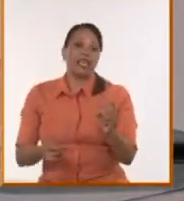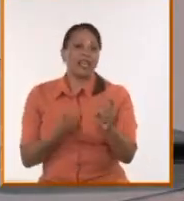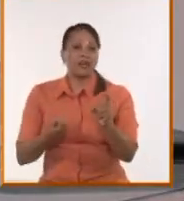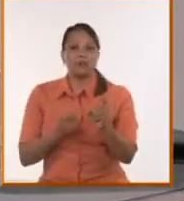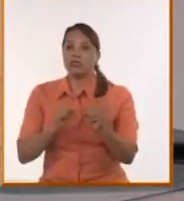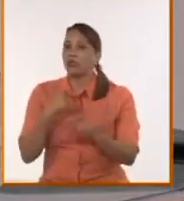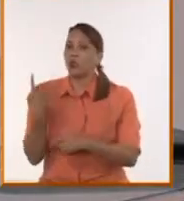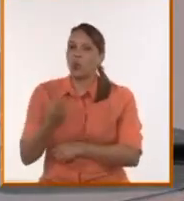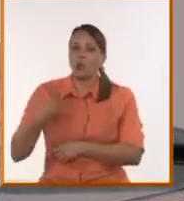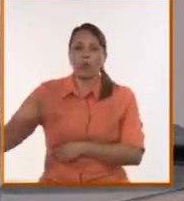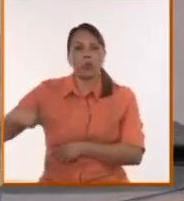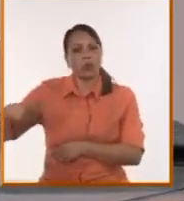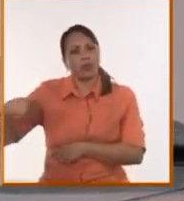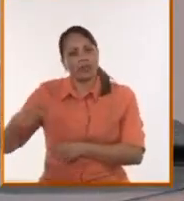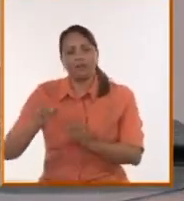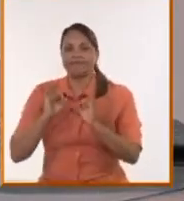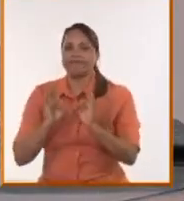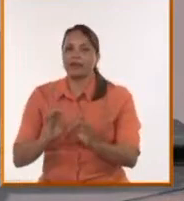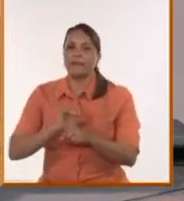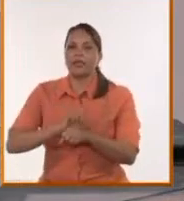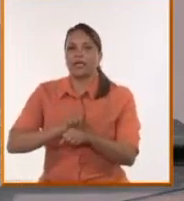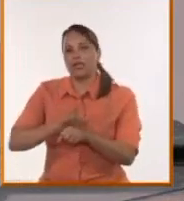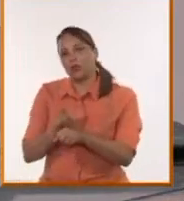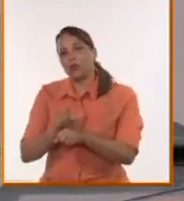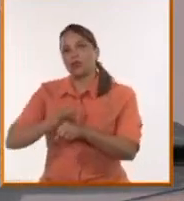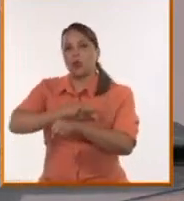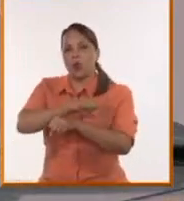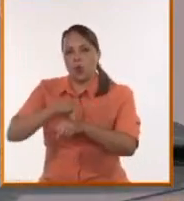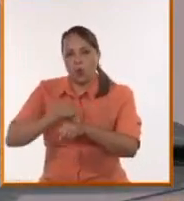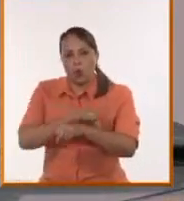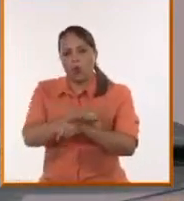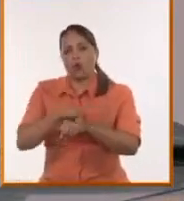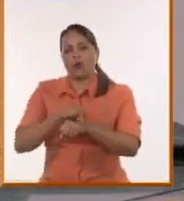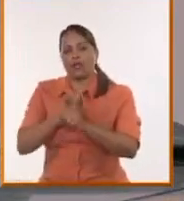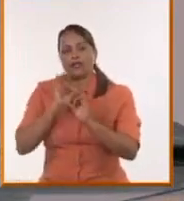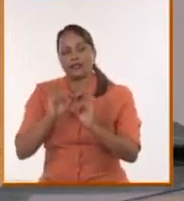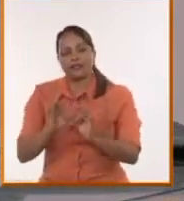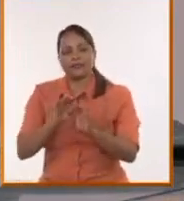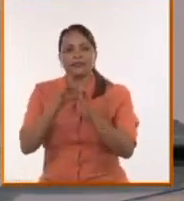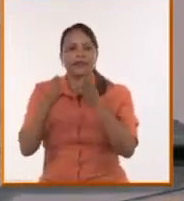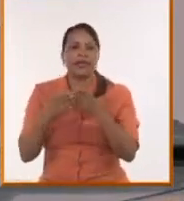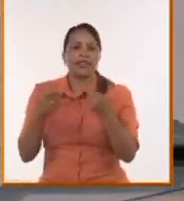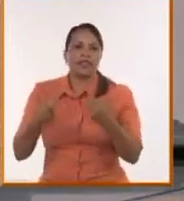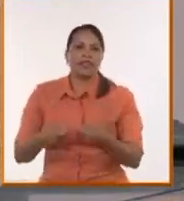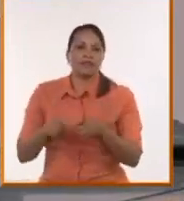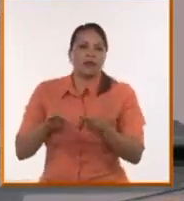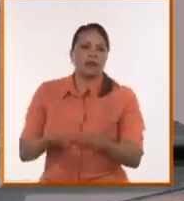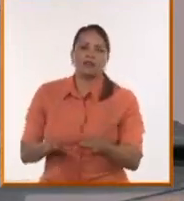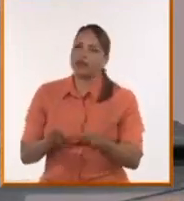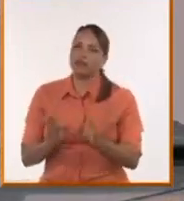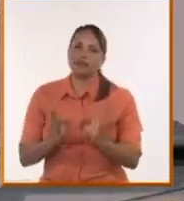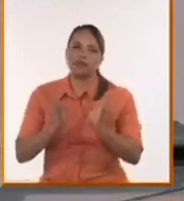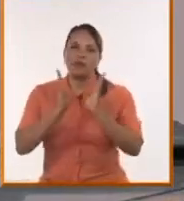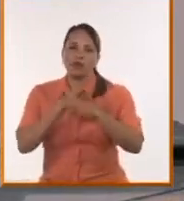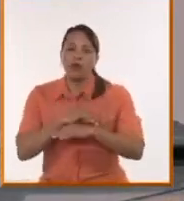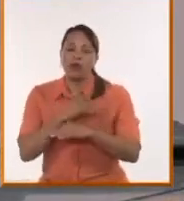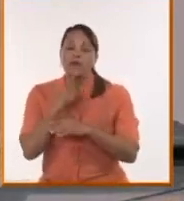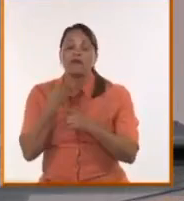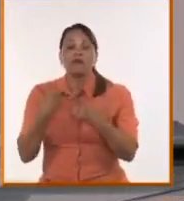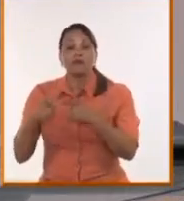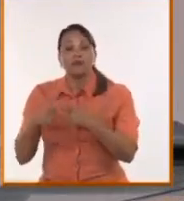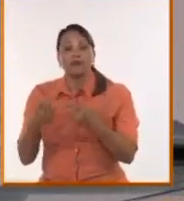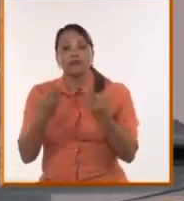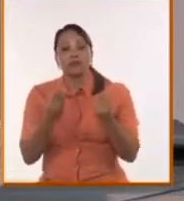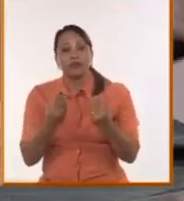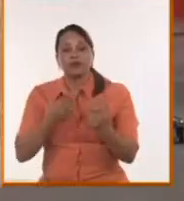todos los días, todos los minutos, todas las horas de este mundo. No hay derecho al descanso cuando se están jugando tantas cosas en este